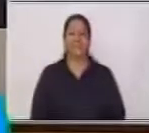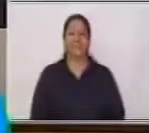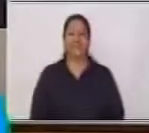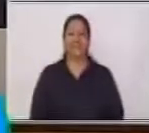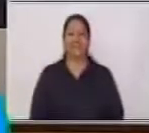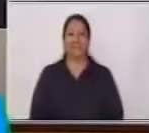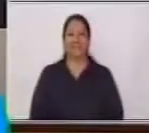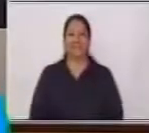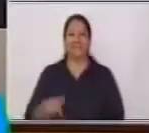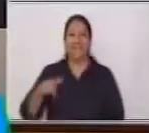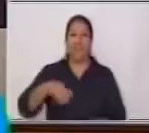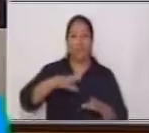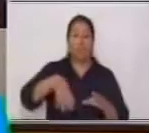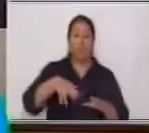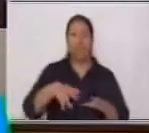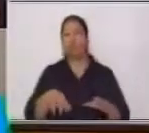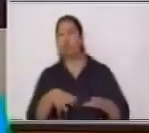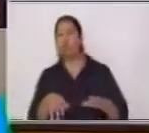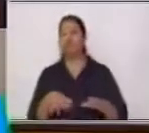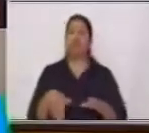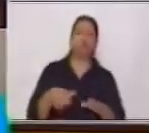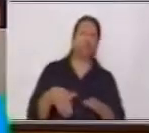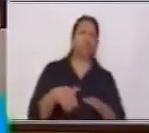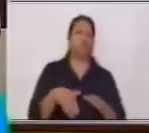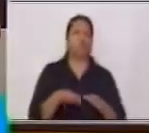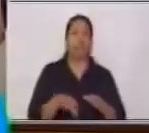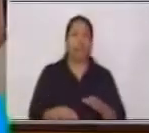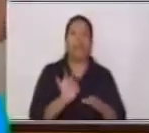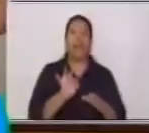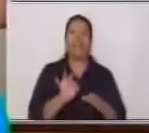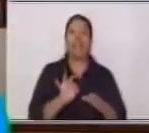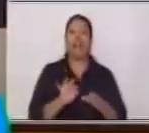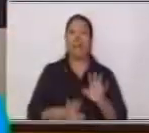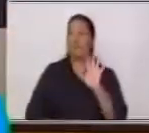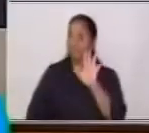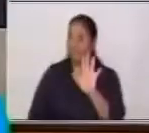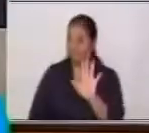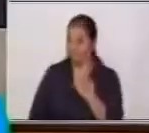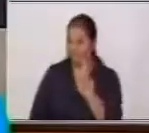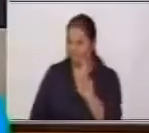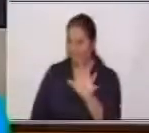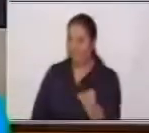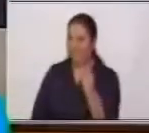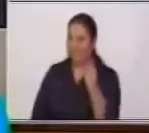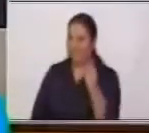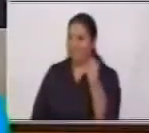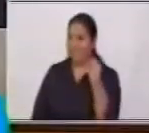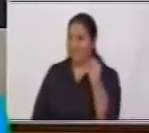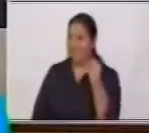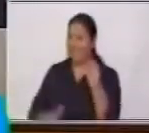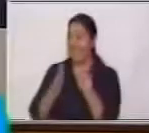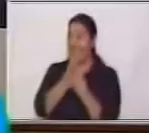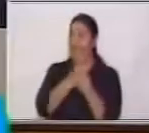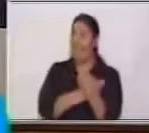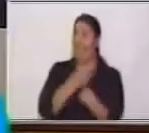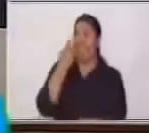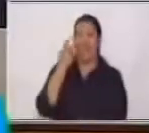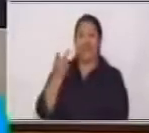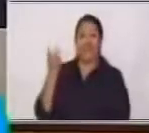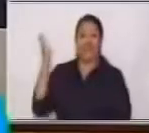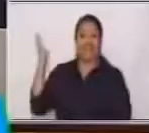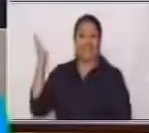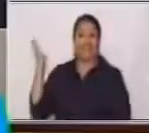a ver Estoy buscando Y... Pero antes Vamos a ver Las frutas que tenemos acá